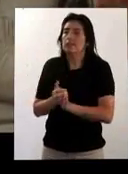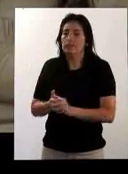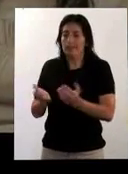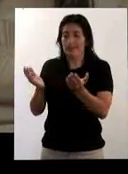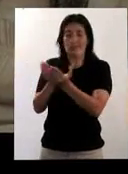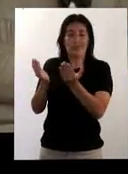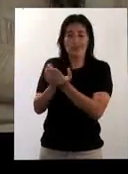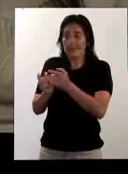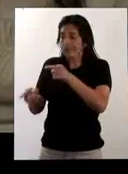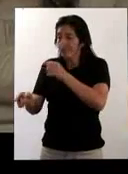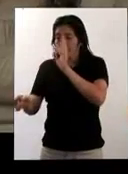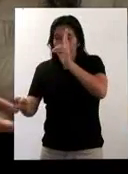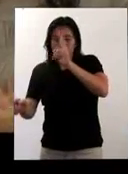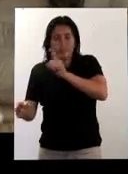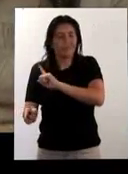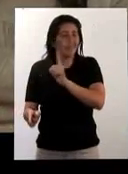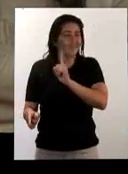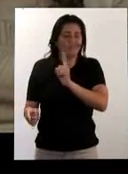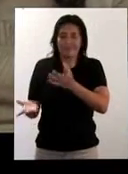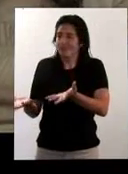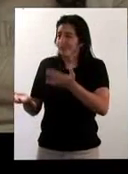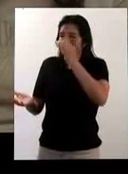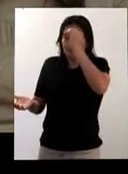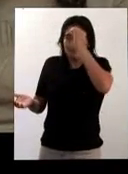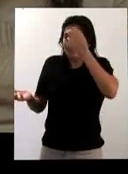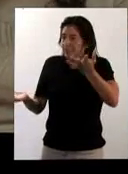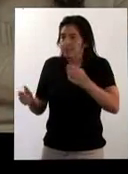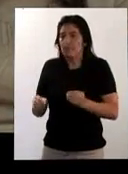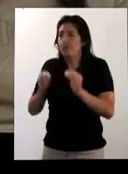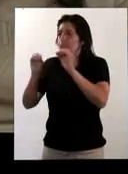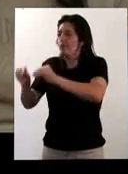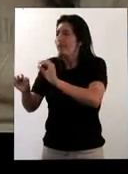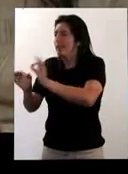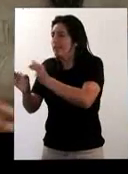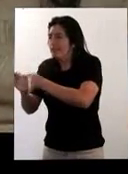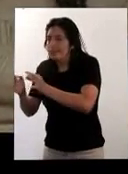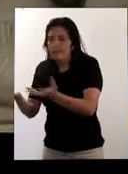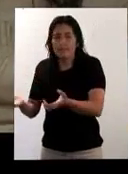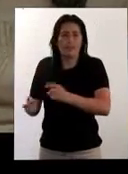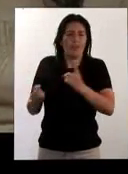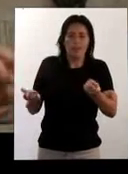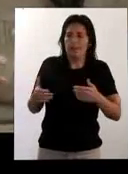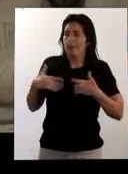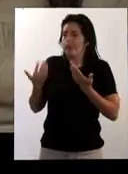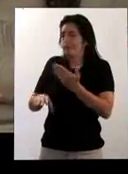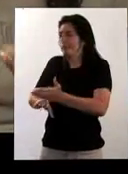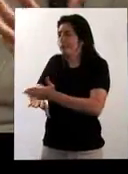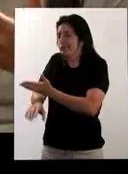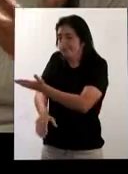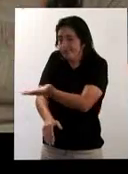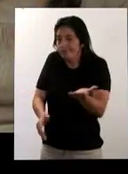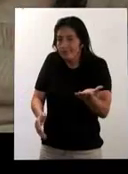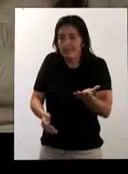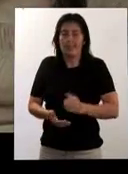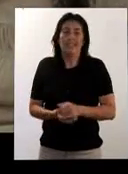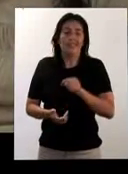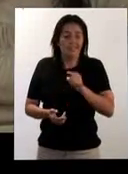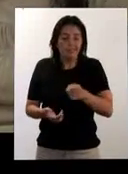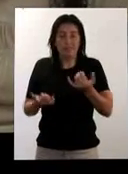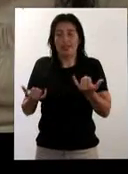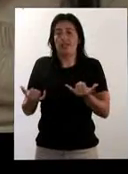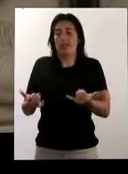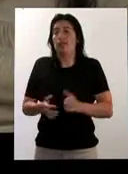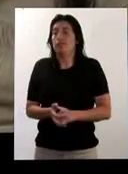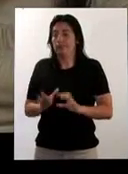traten. Pues, no, traten. Y en las escuelas, los profesores no están preparados para trabajar con los sordos. No les ponen intérpretes, no hay condiciones para que ellos puedan desarrollar.